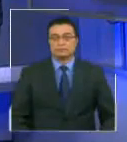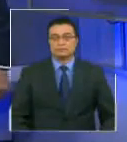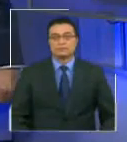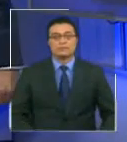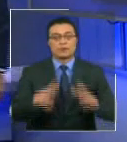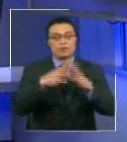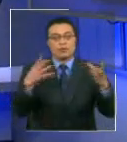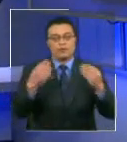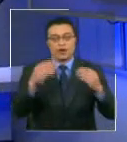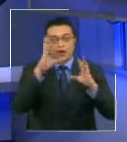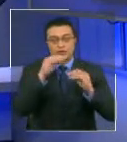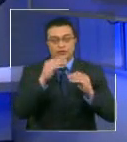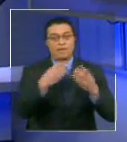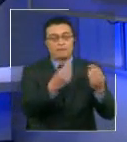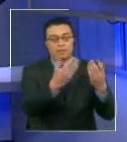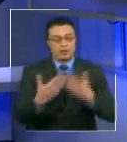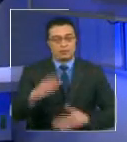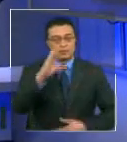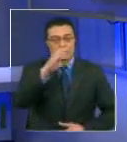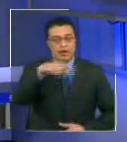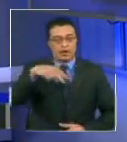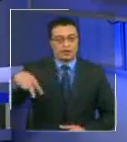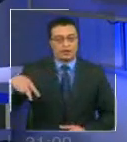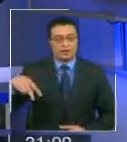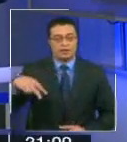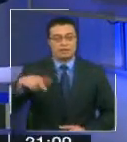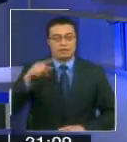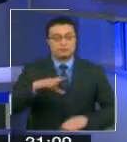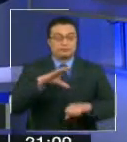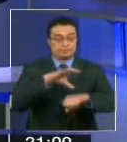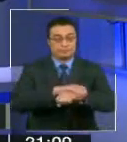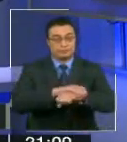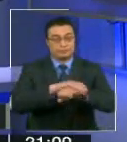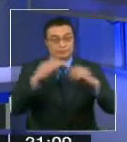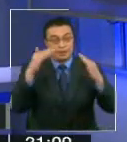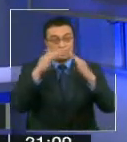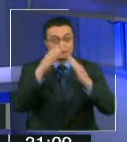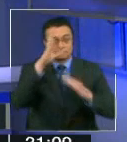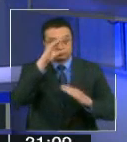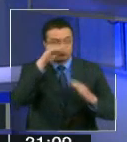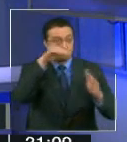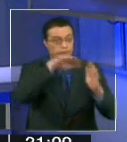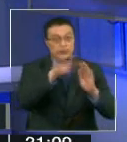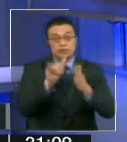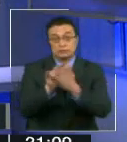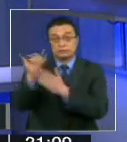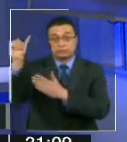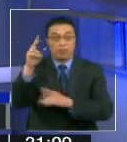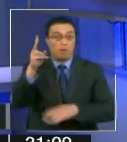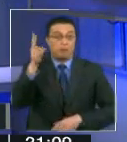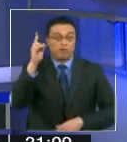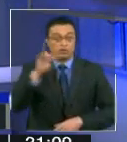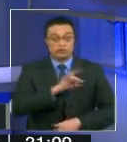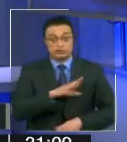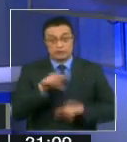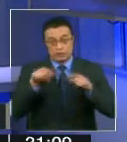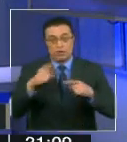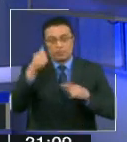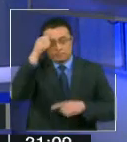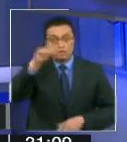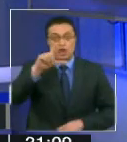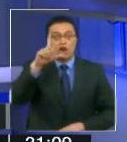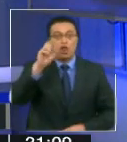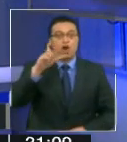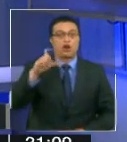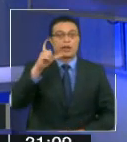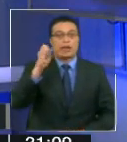Muy buenas noches. Bienvenidos a CNN Prime. Arresto domiciliario nocturno y arraigo nacional son las medidas con que quedó Pablo